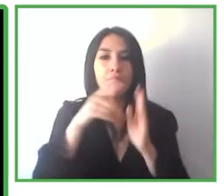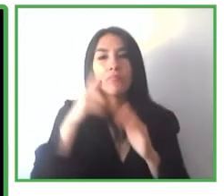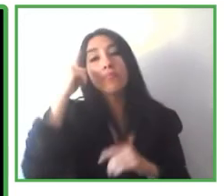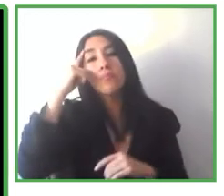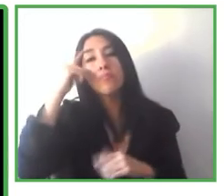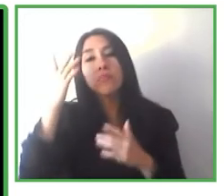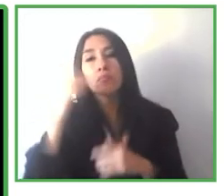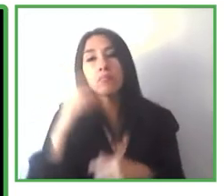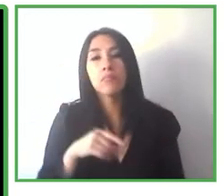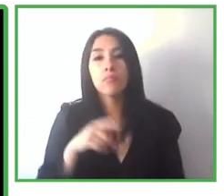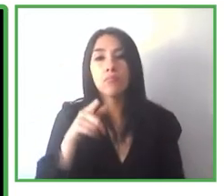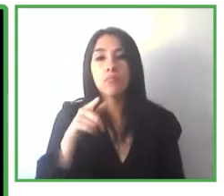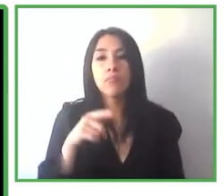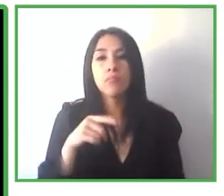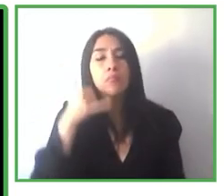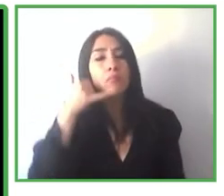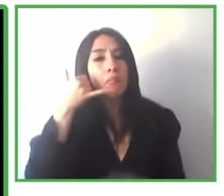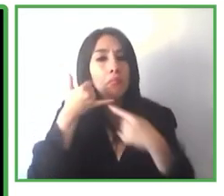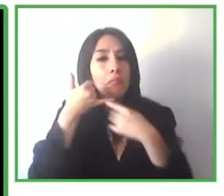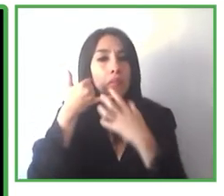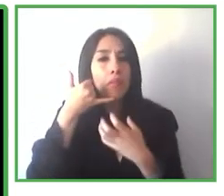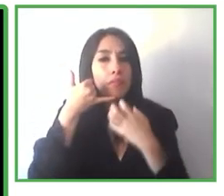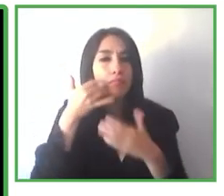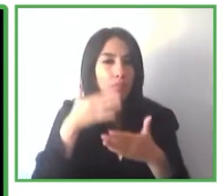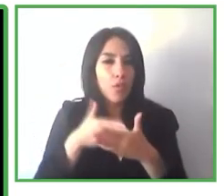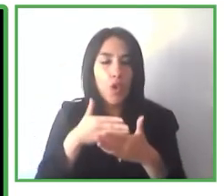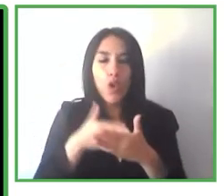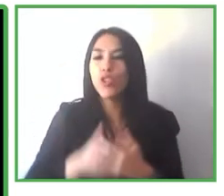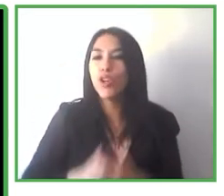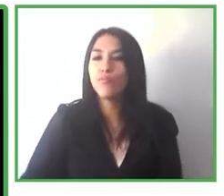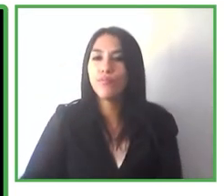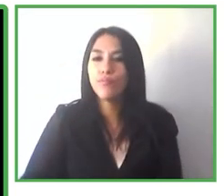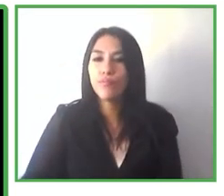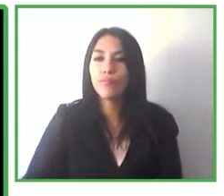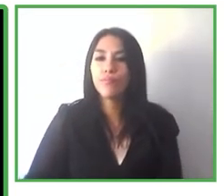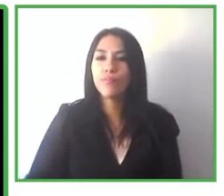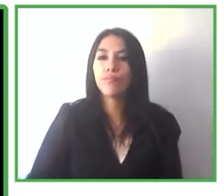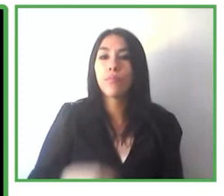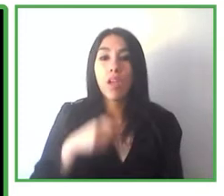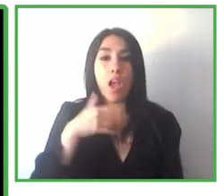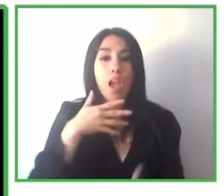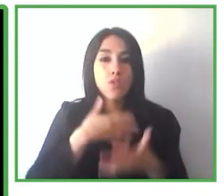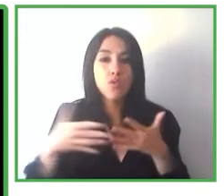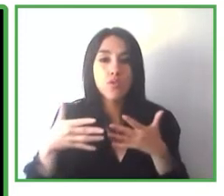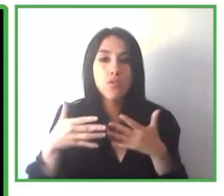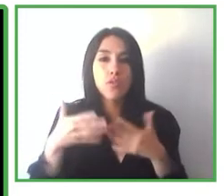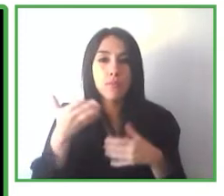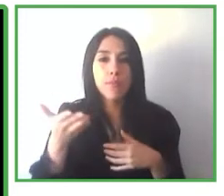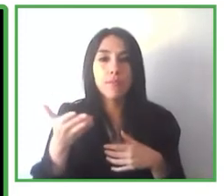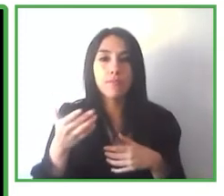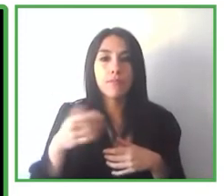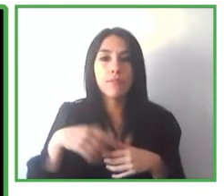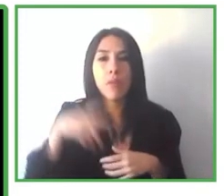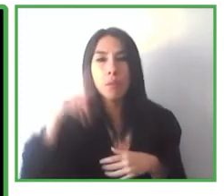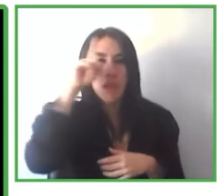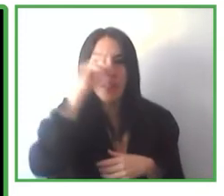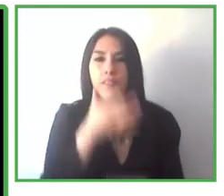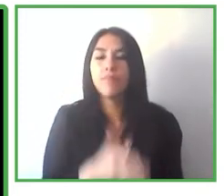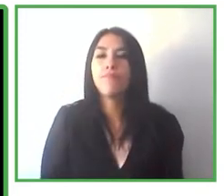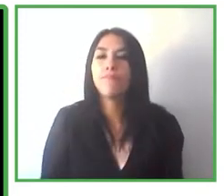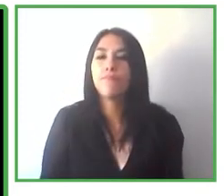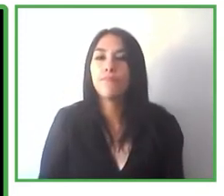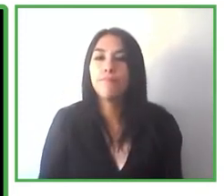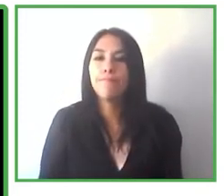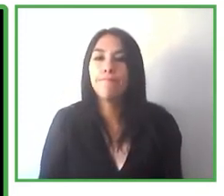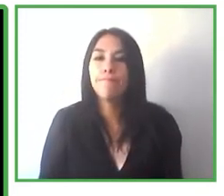en un tren alemán el protocolo COVID entiendo que muchos de nosotros pues tenemos algunas dificultades para comprender lo que en Alemania nos